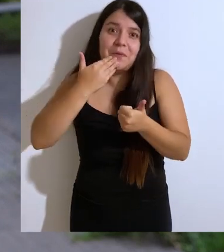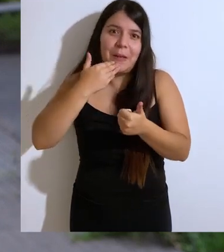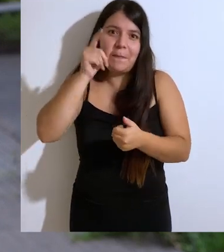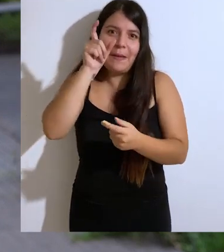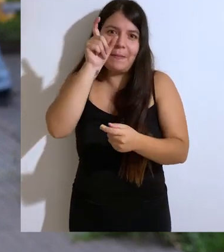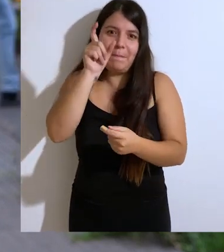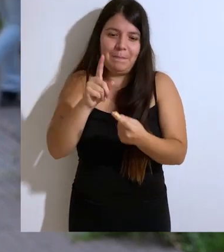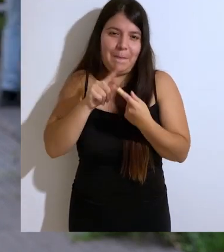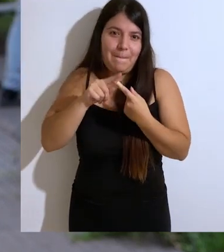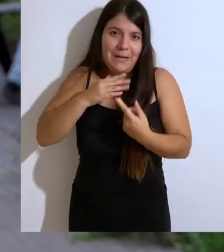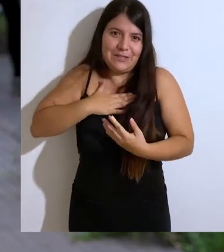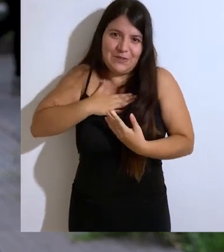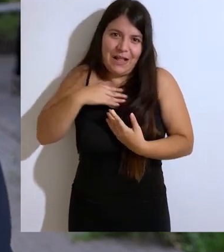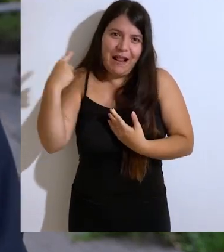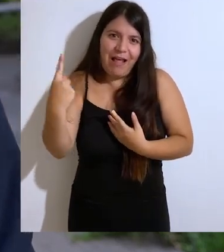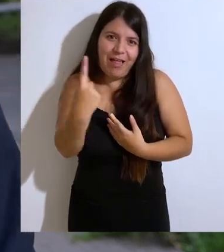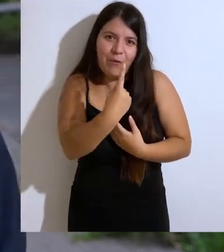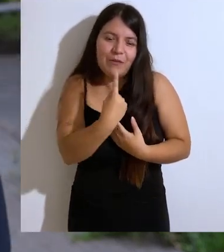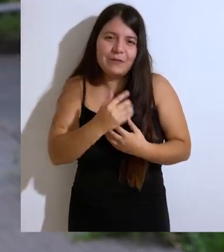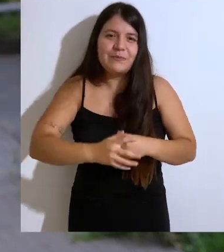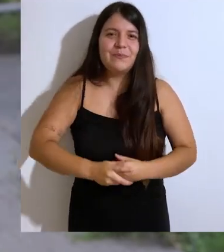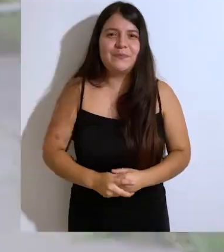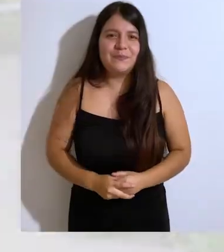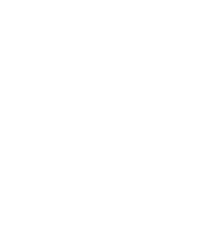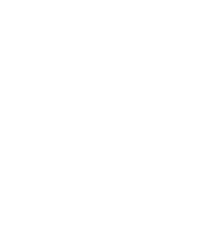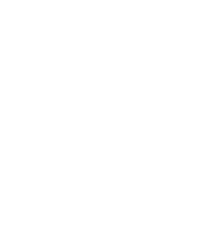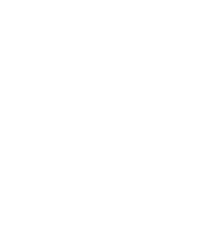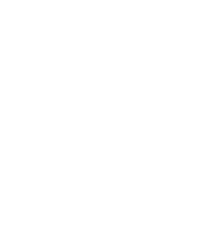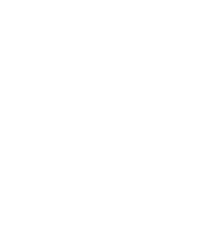gran año personal para cada una y cada uno de ustedes.